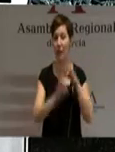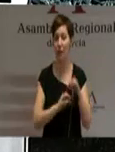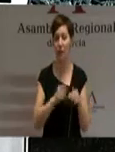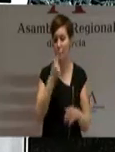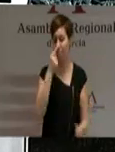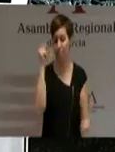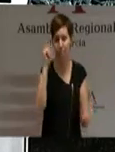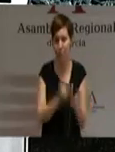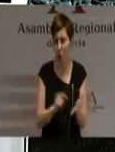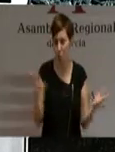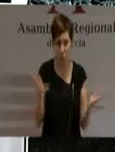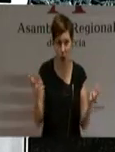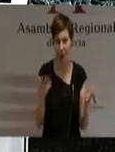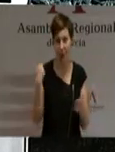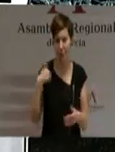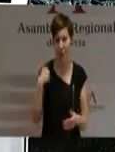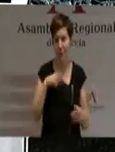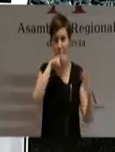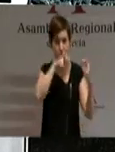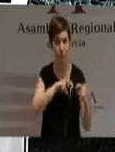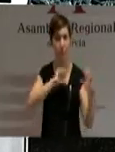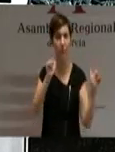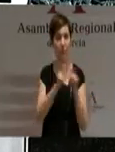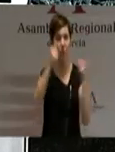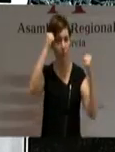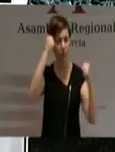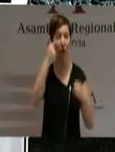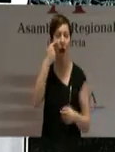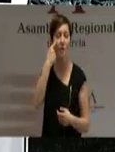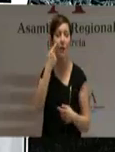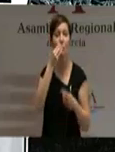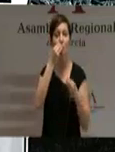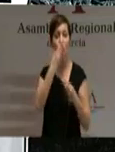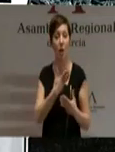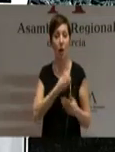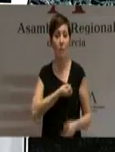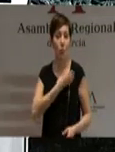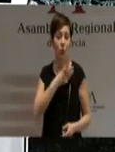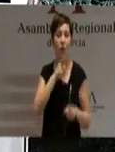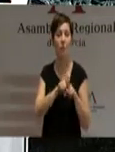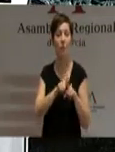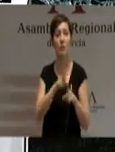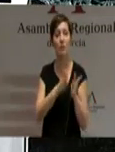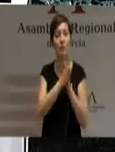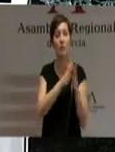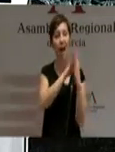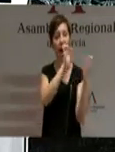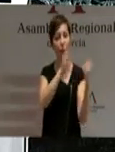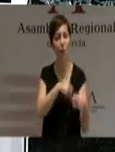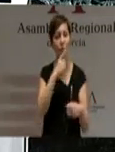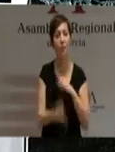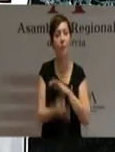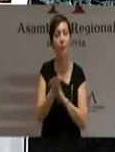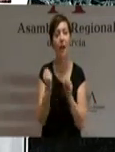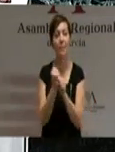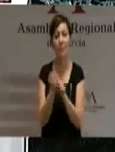para que con buena fe y en búsqueda del ansiado consenso podamos alcanzar acuerdos que estimulen la creación de empleo.